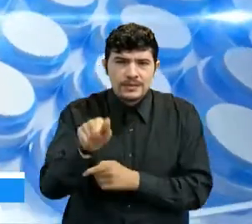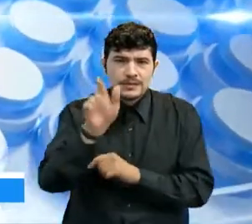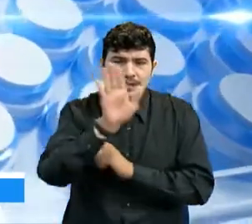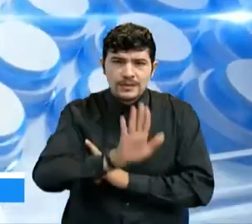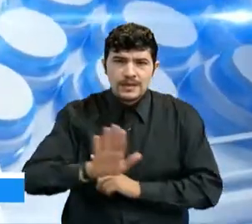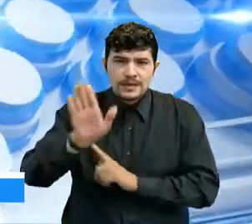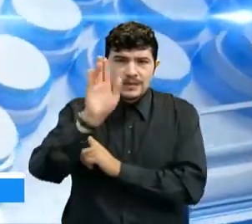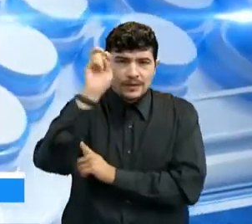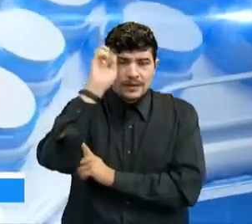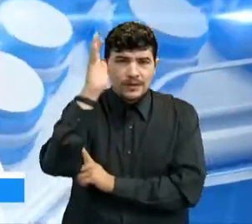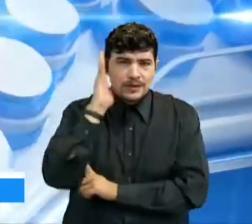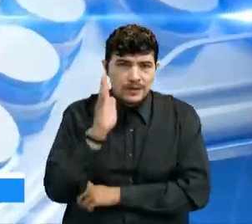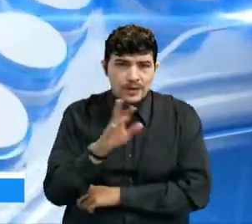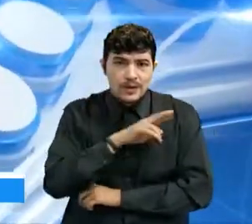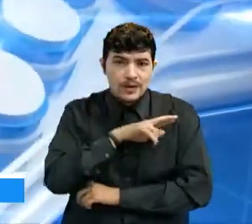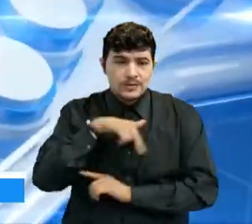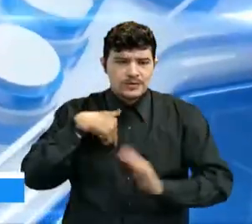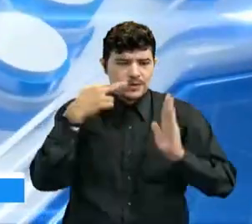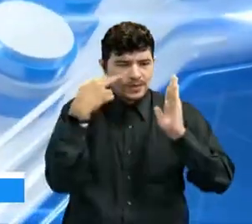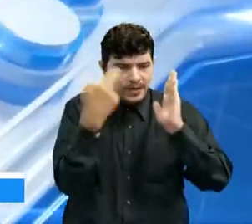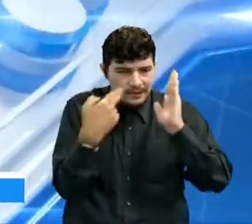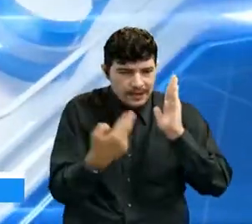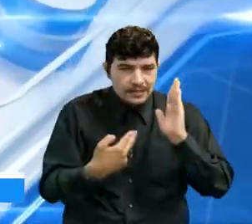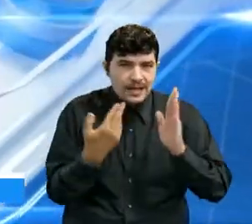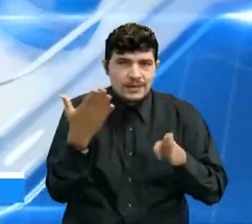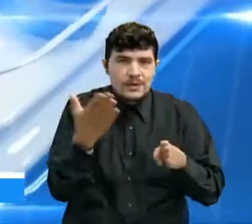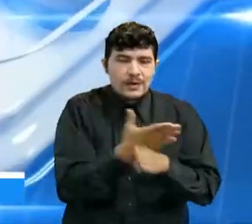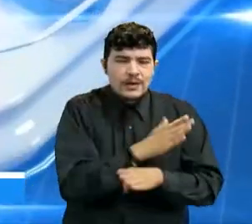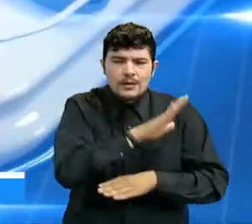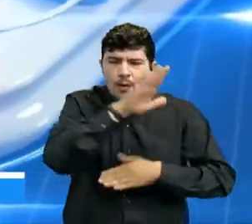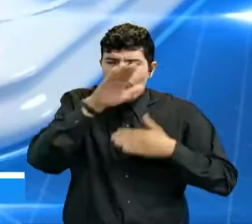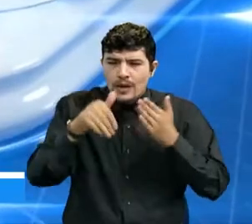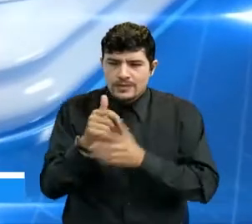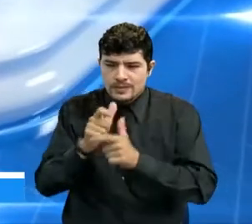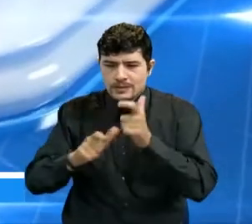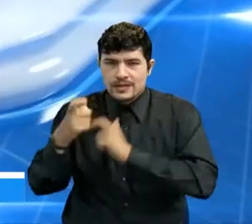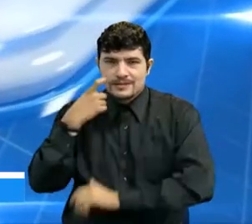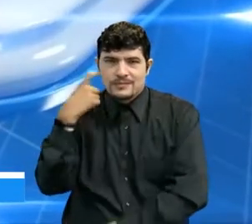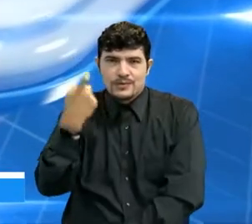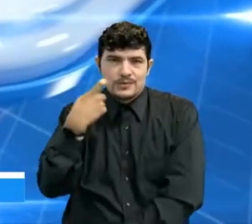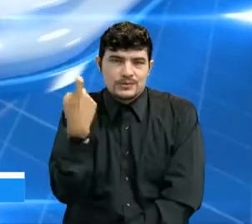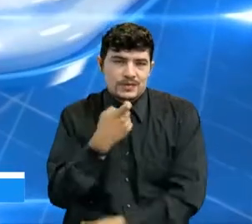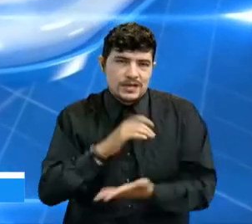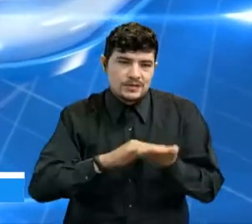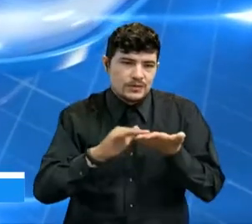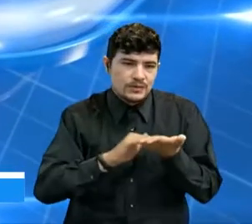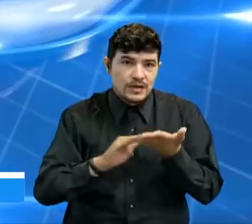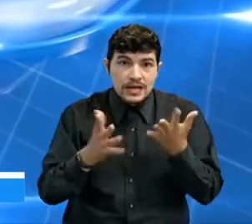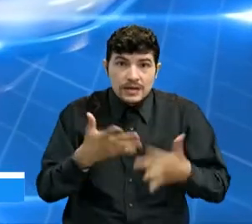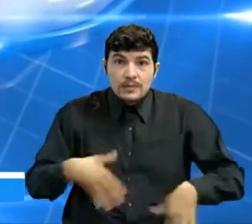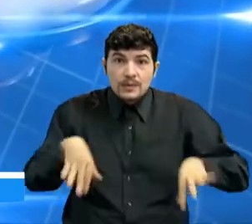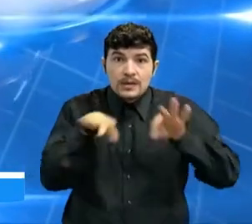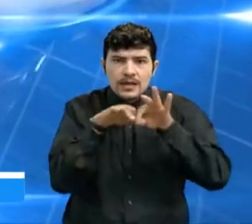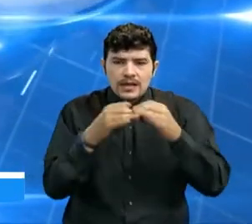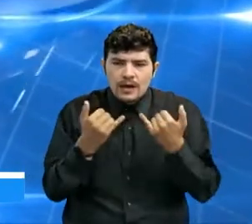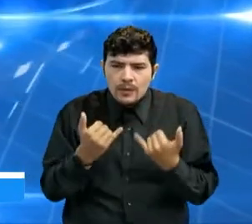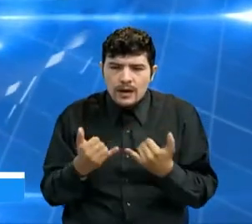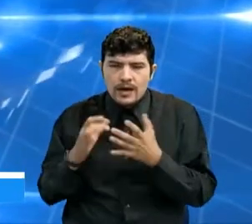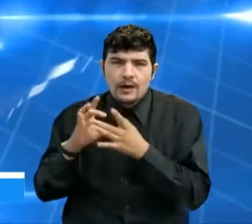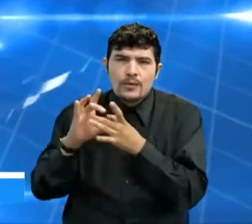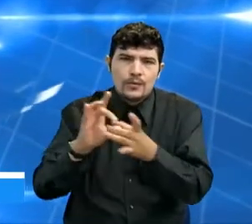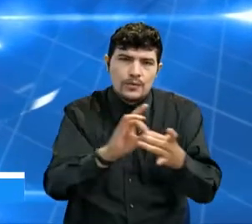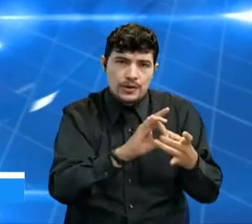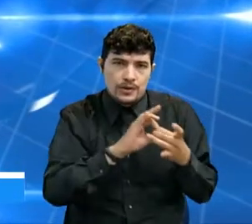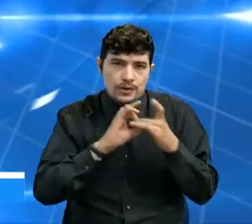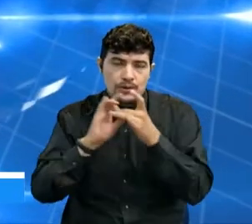problemáticas y entre todos buscar soluciones. Aquí lo importante también es mantener una unión con todos los congresistas de